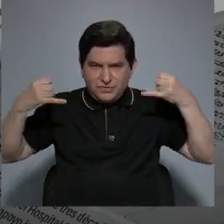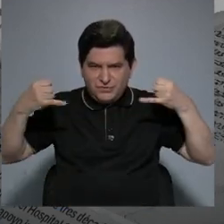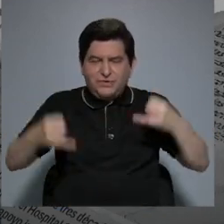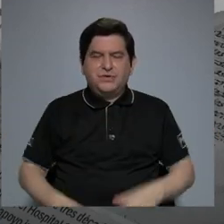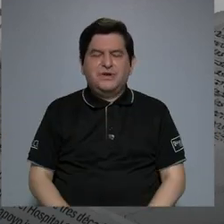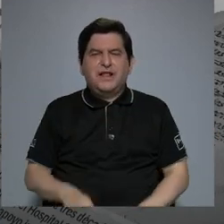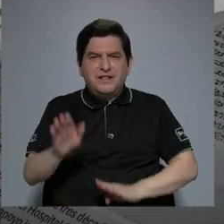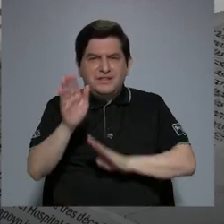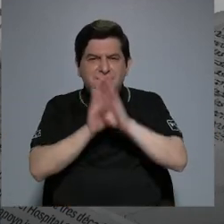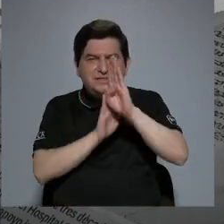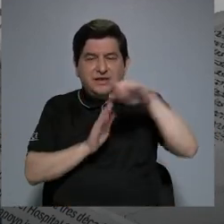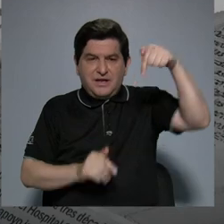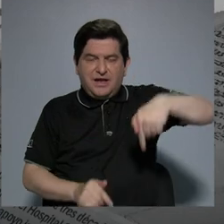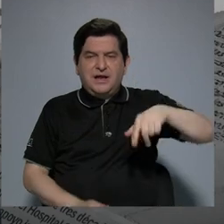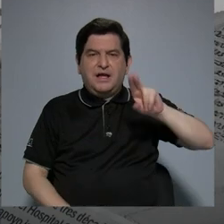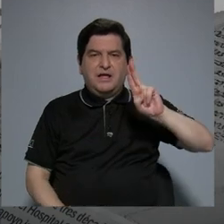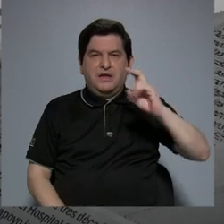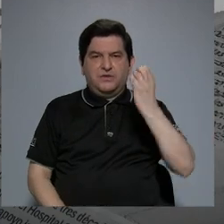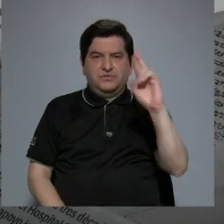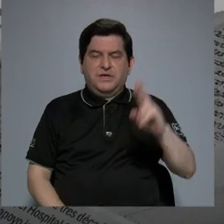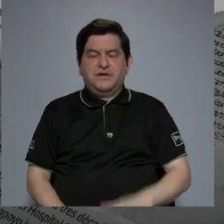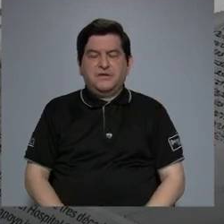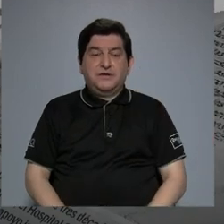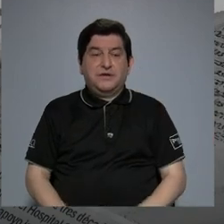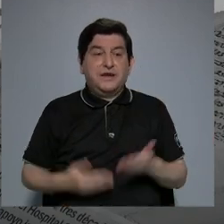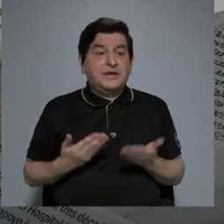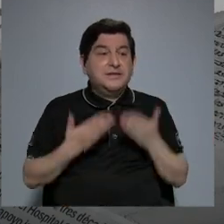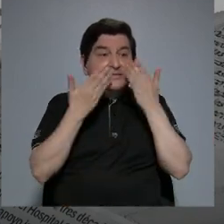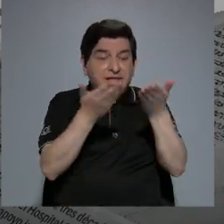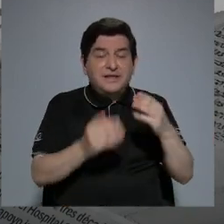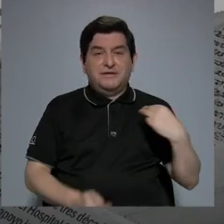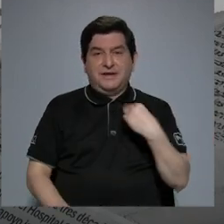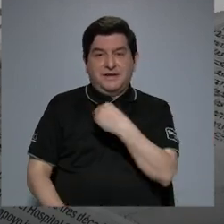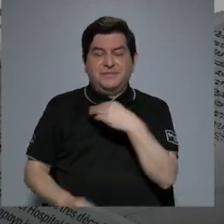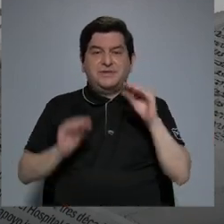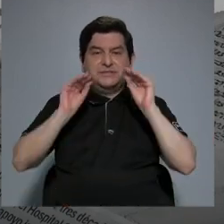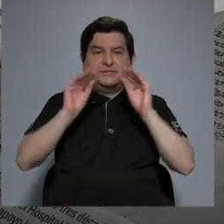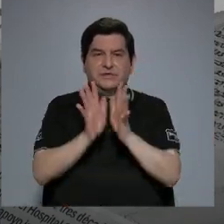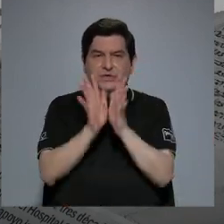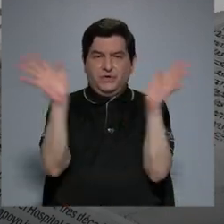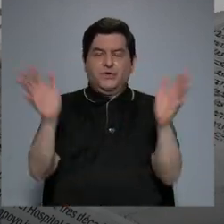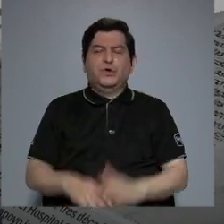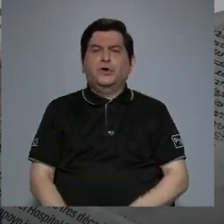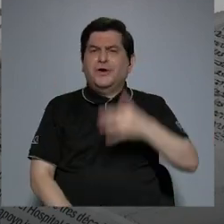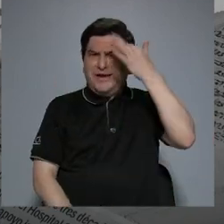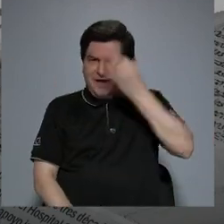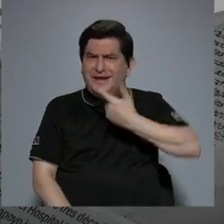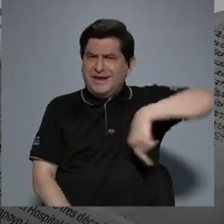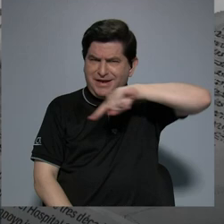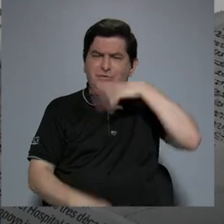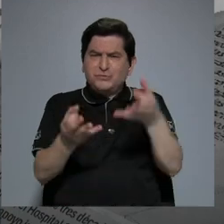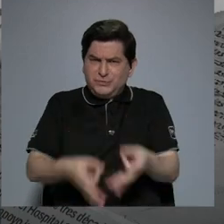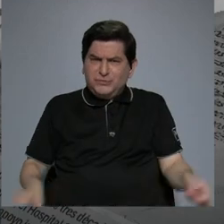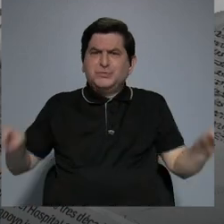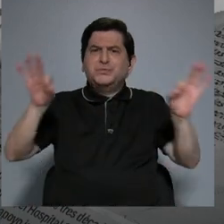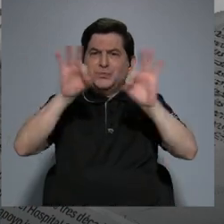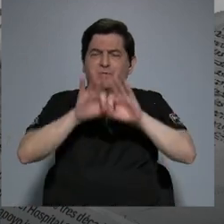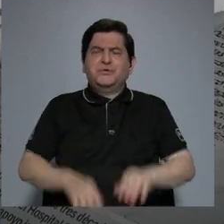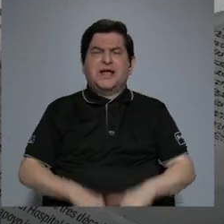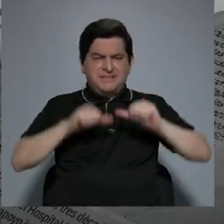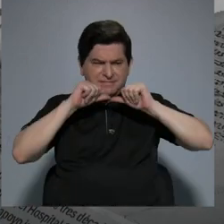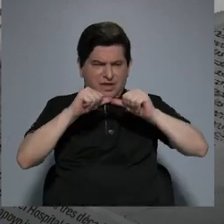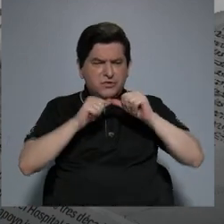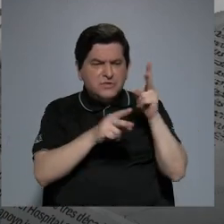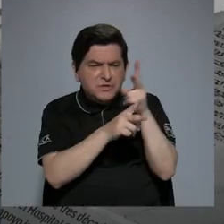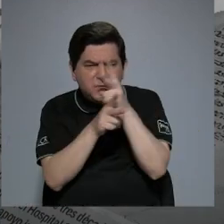en la Universidad de Costa Rica para el Ministerio de Educación Pública. Entonces, creímos importante seguir